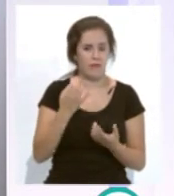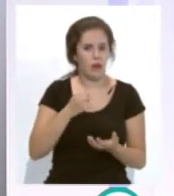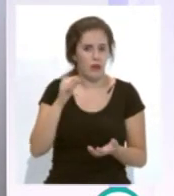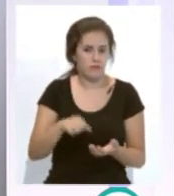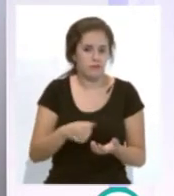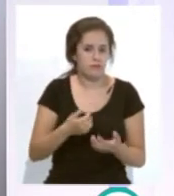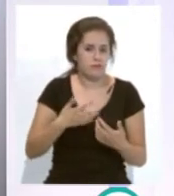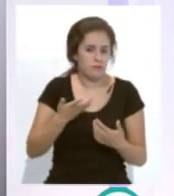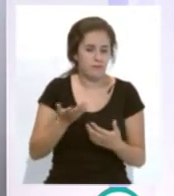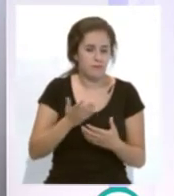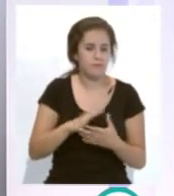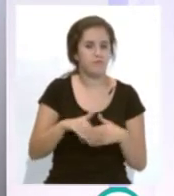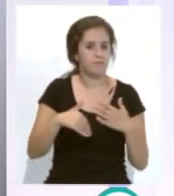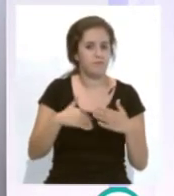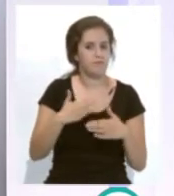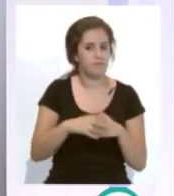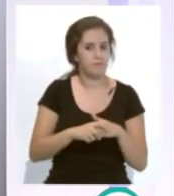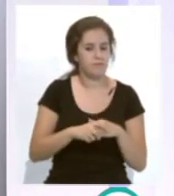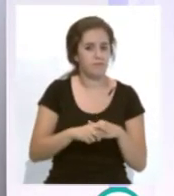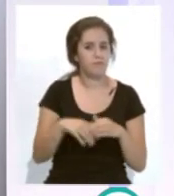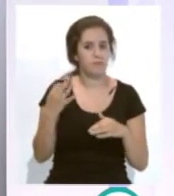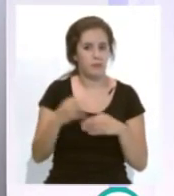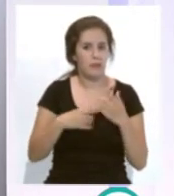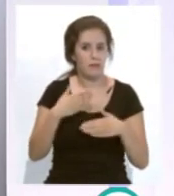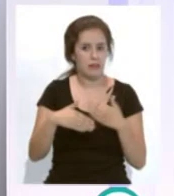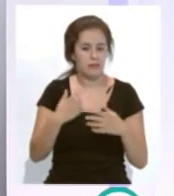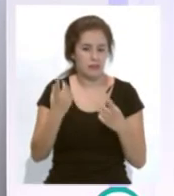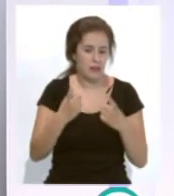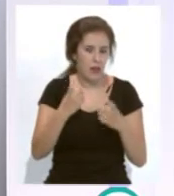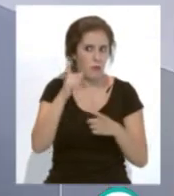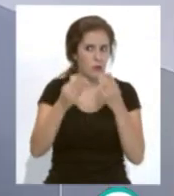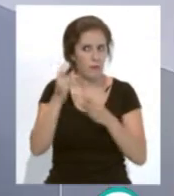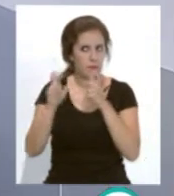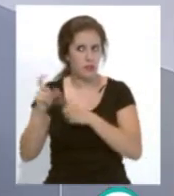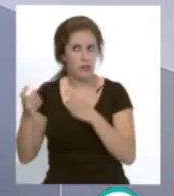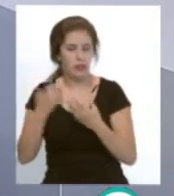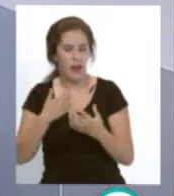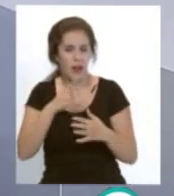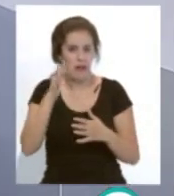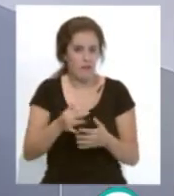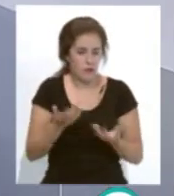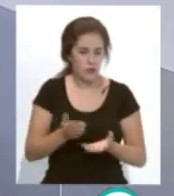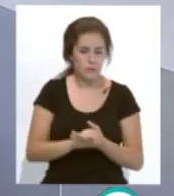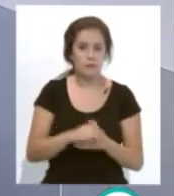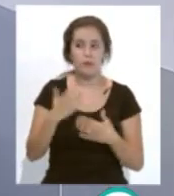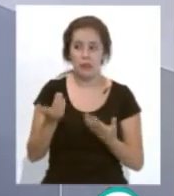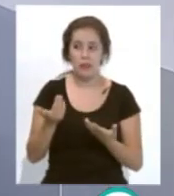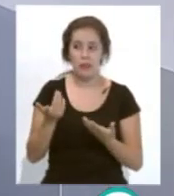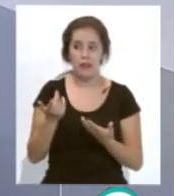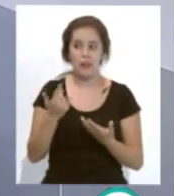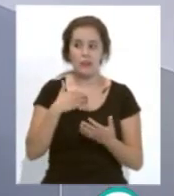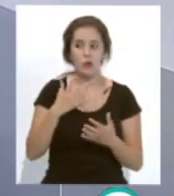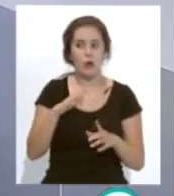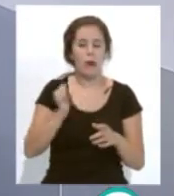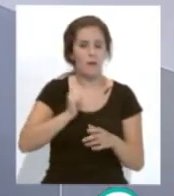mano que tiene muchos detractores y también hay bastante gente que está a favor y yo te digo la verdad que yo aprovecharía estas circunstancias